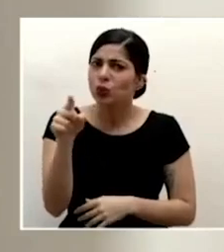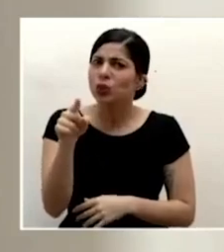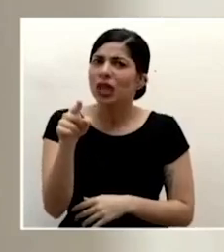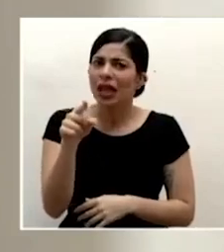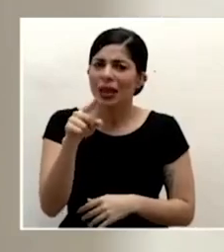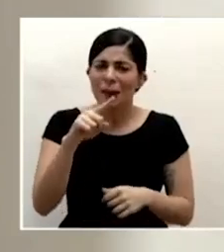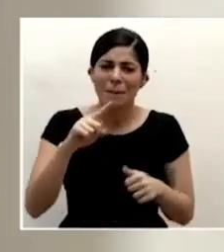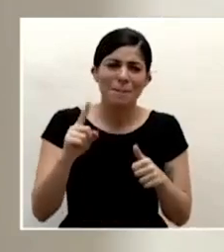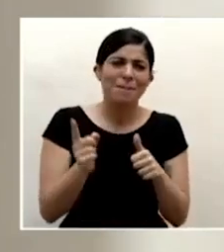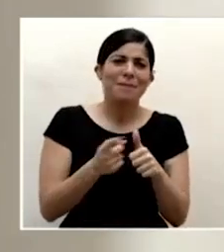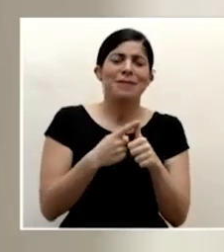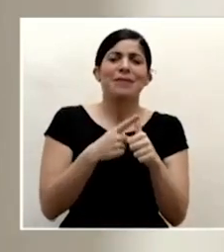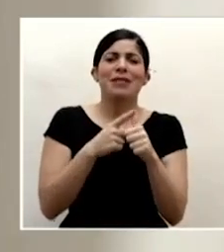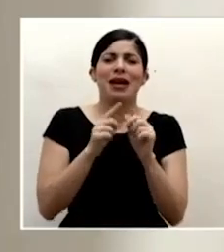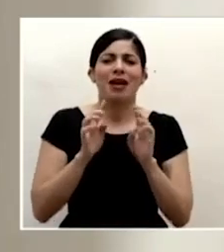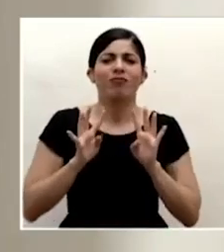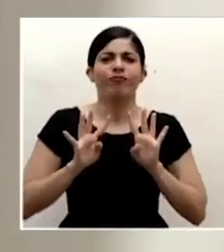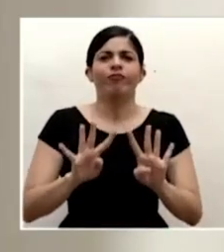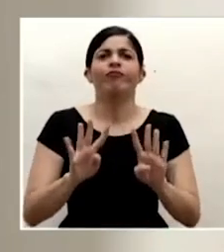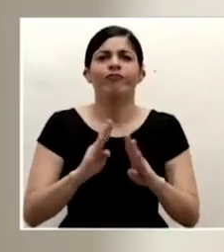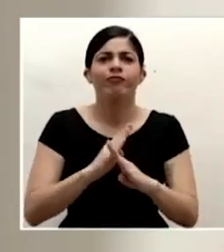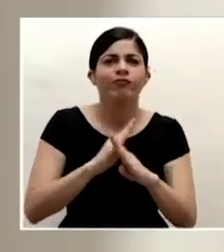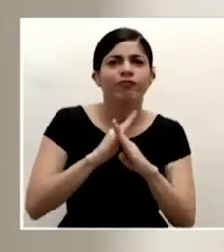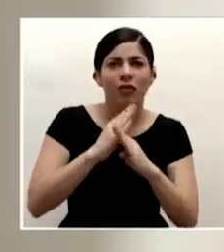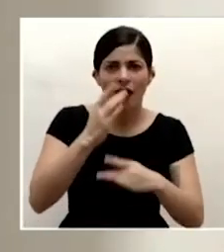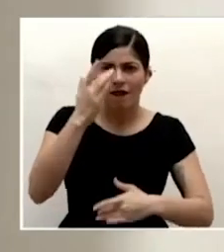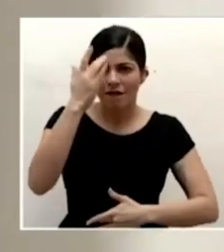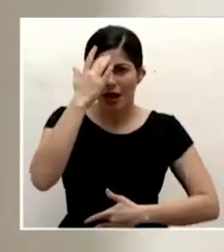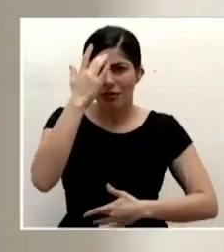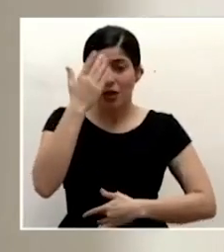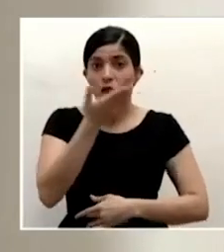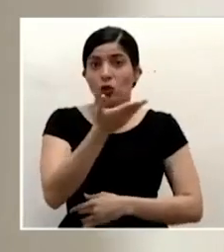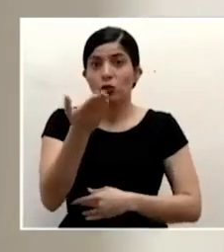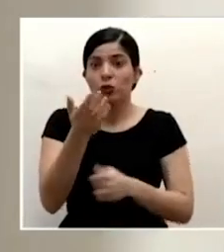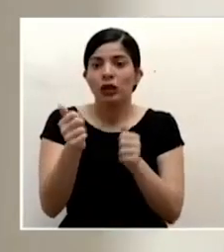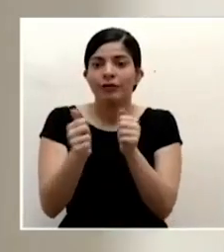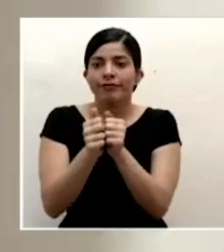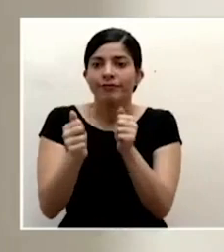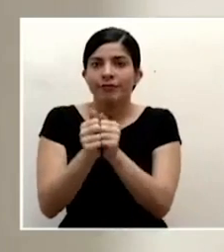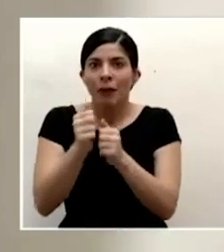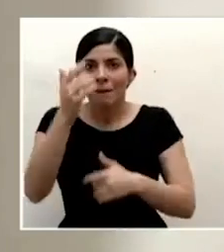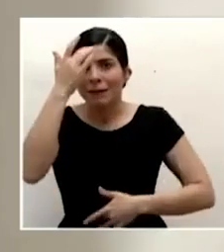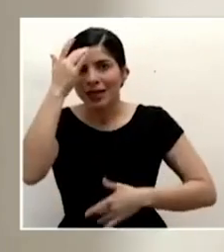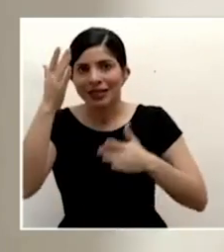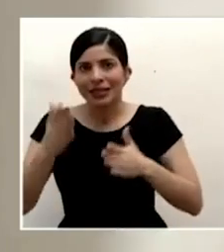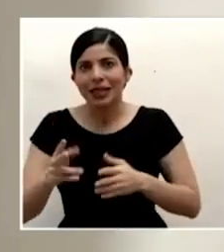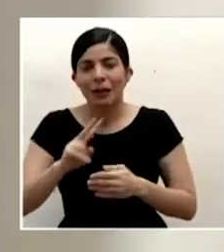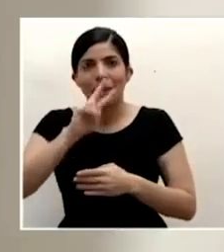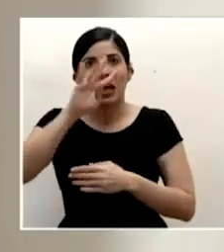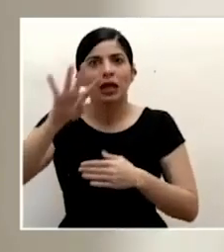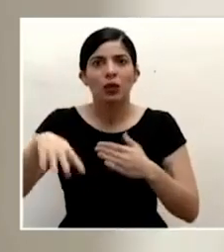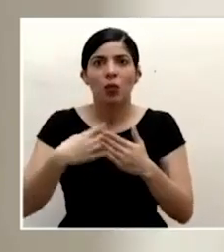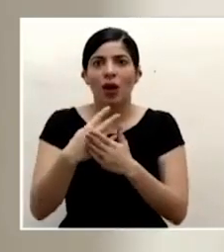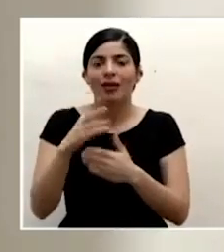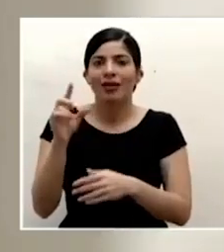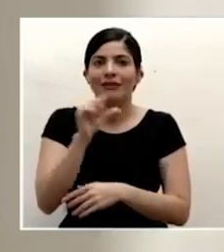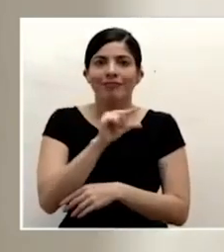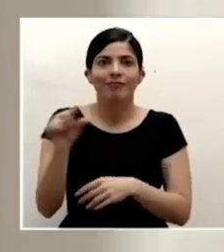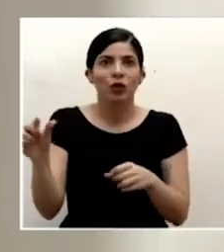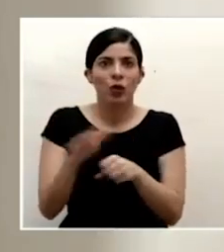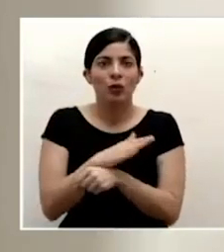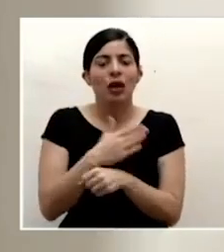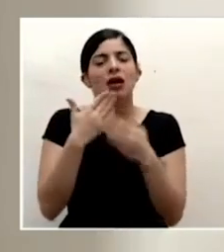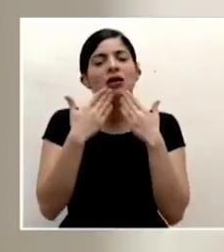línea de contención de esta enfermedad y son los que están al lado de los pacientes 24 7 muchas gracias por su dedicación